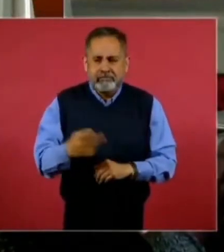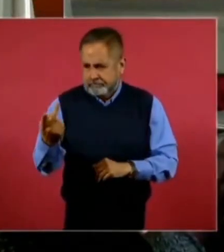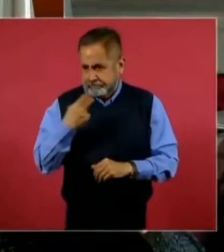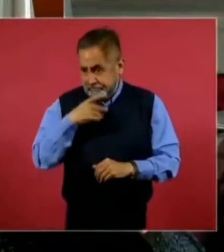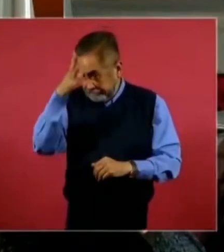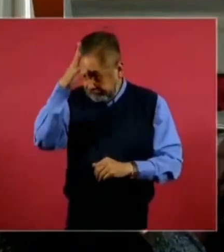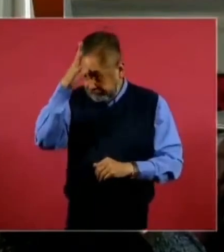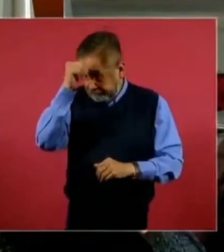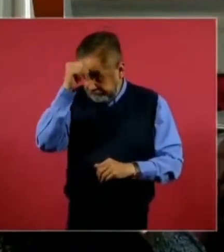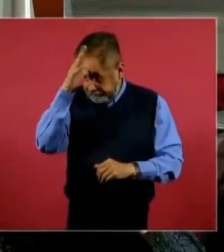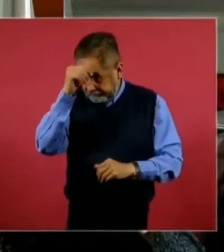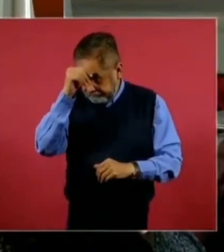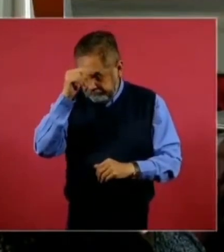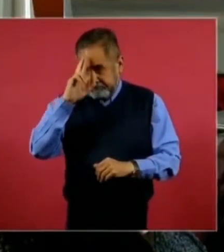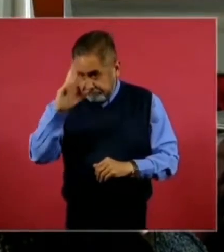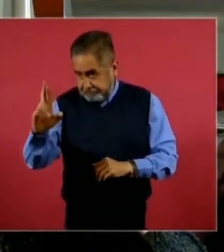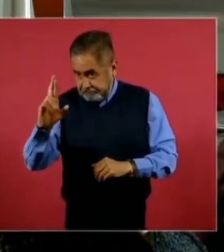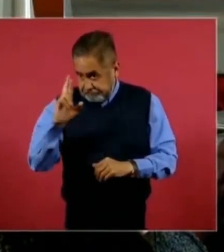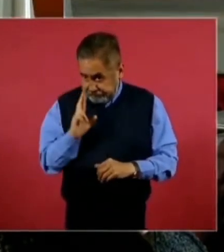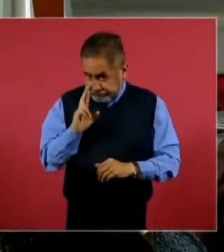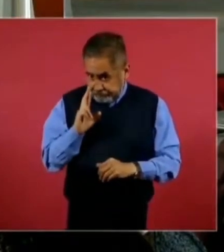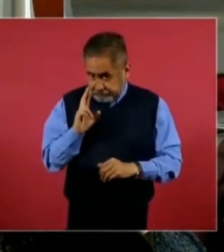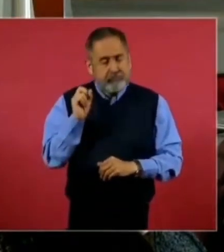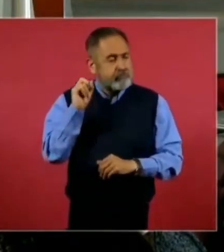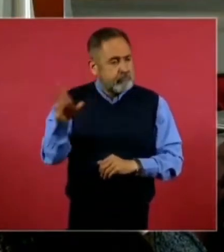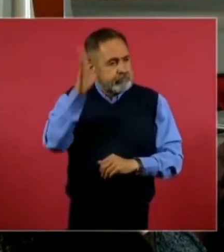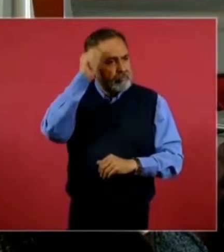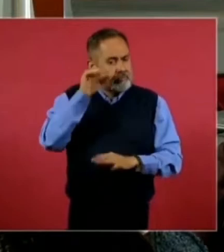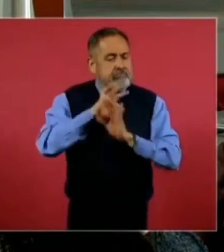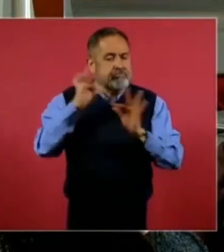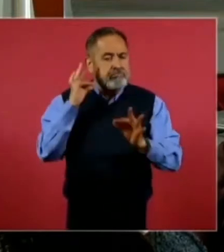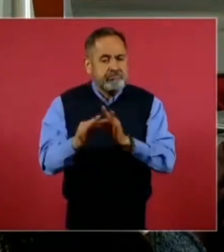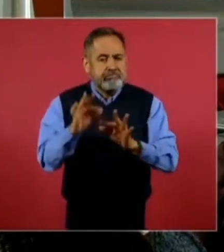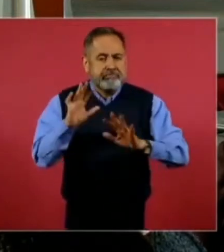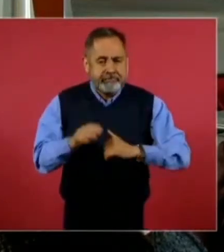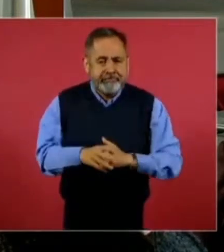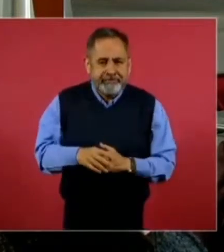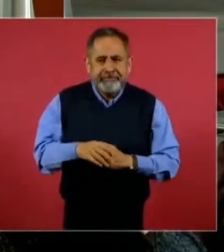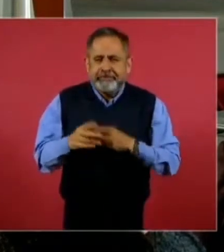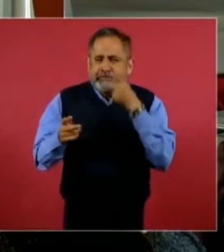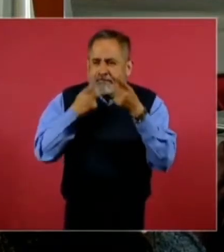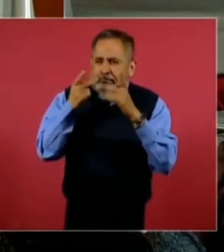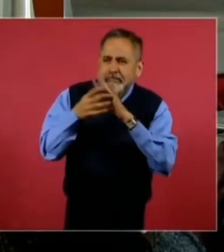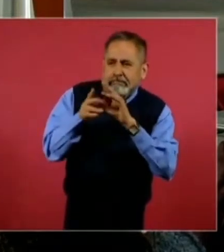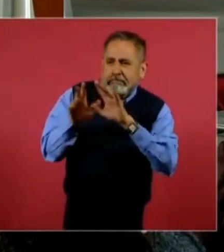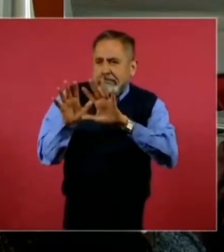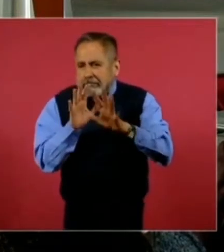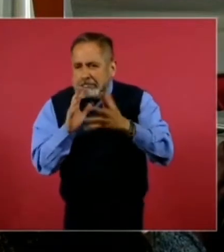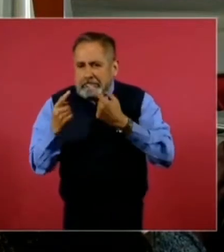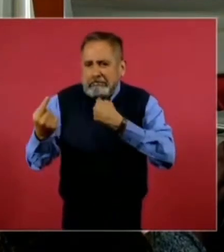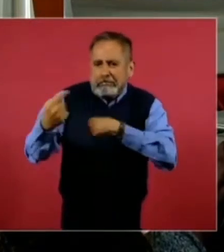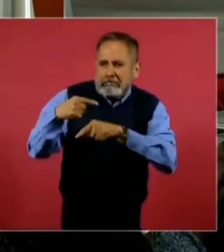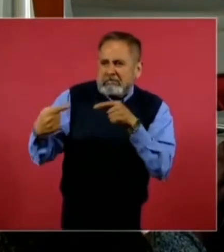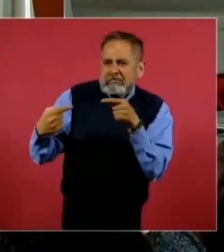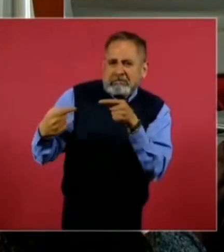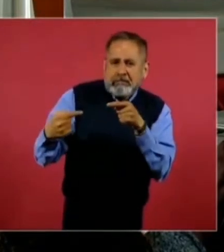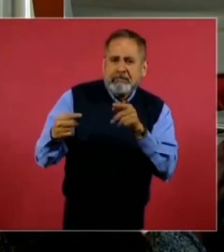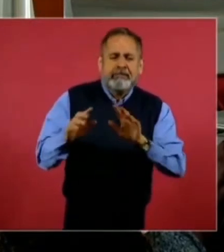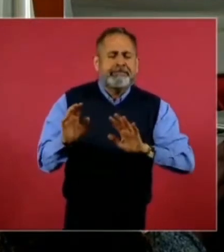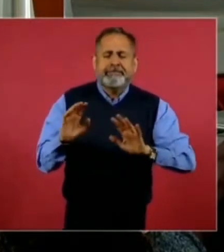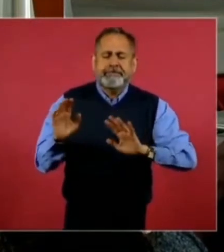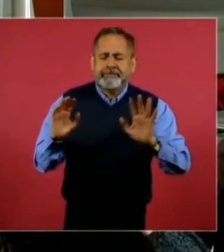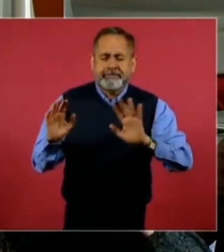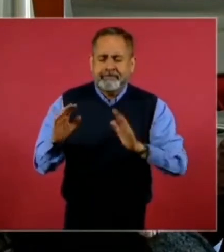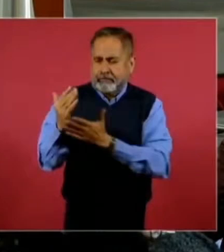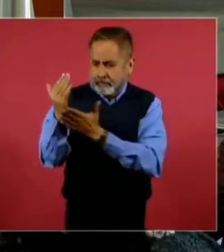de respeto para no entrar en confrontación, polémica.